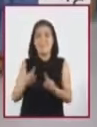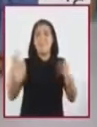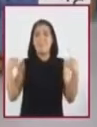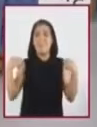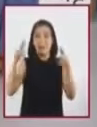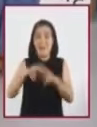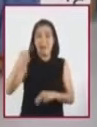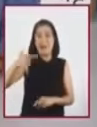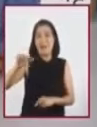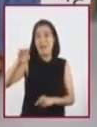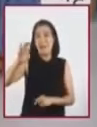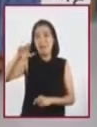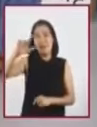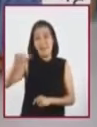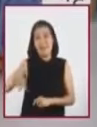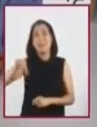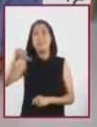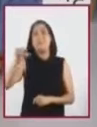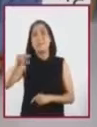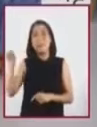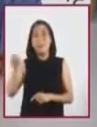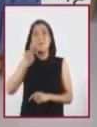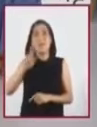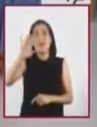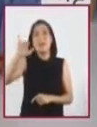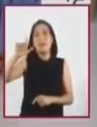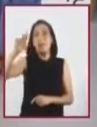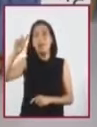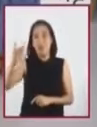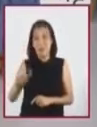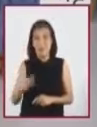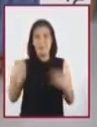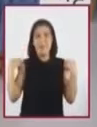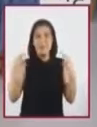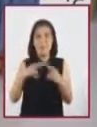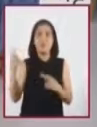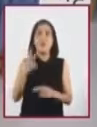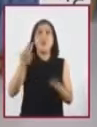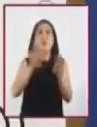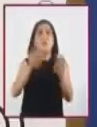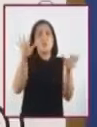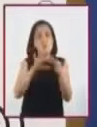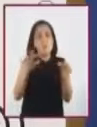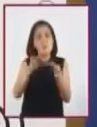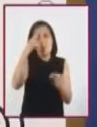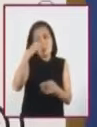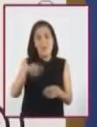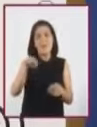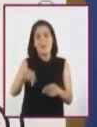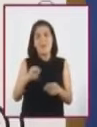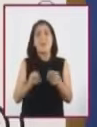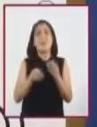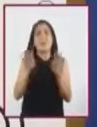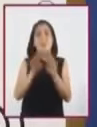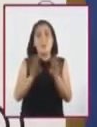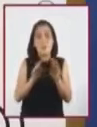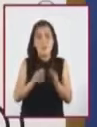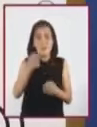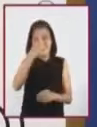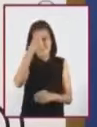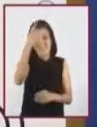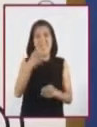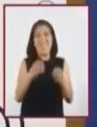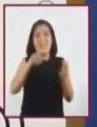Gabriela Palma y Claudia Solís, que nos hablarán sobre las innovaciones técnicas. Así es, toda